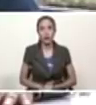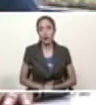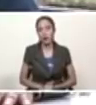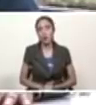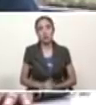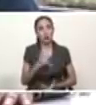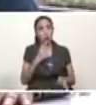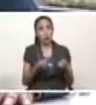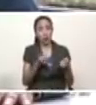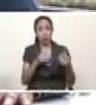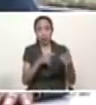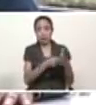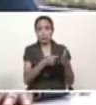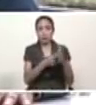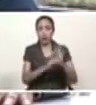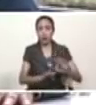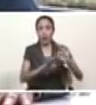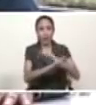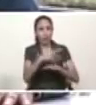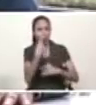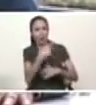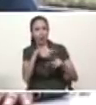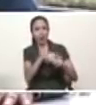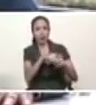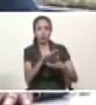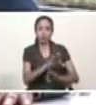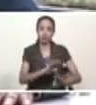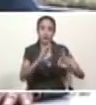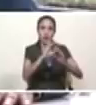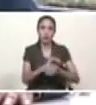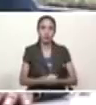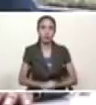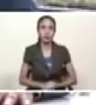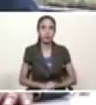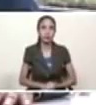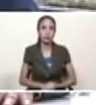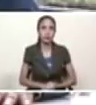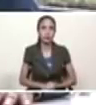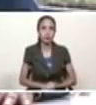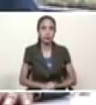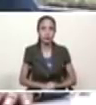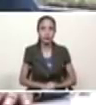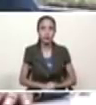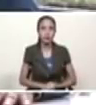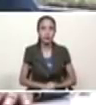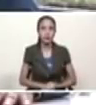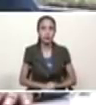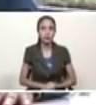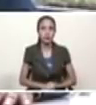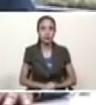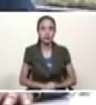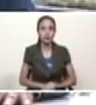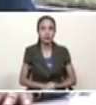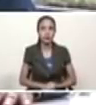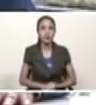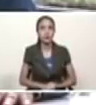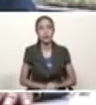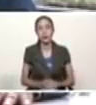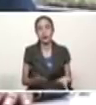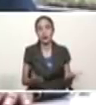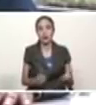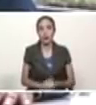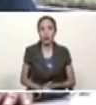manipulación sin politiquería sin politización farsante y por los caminos